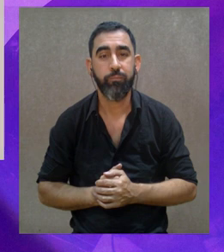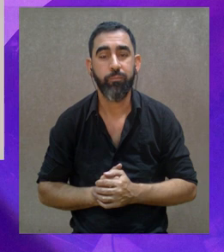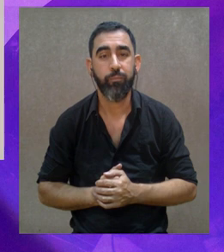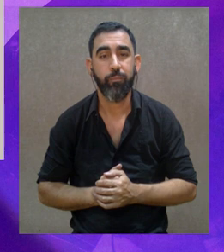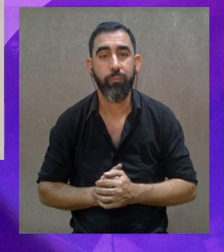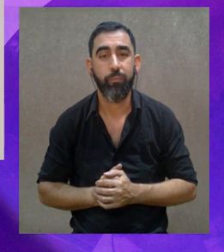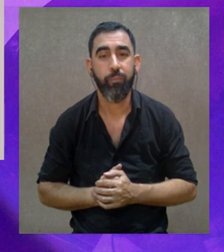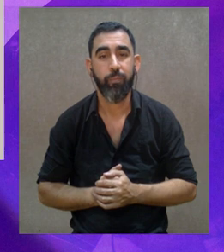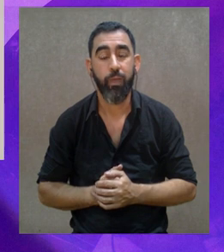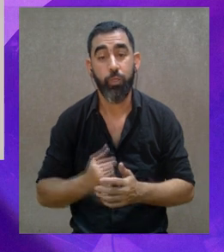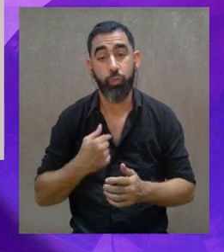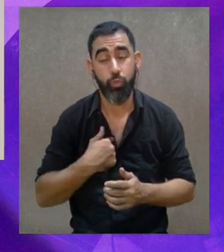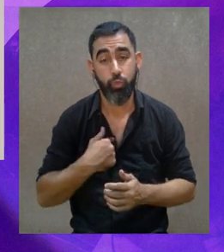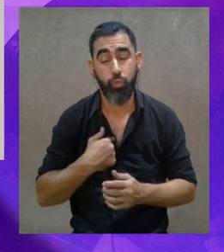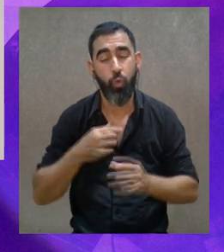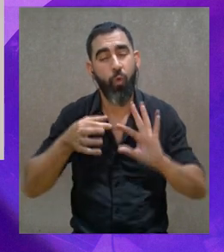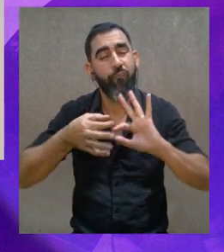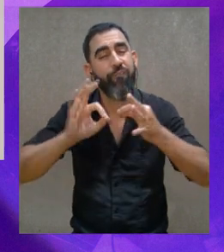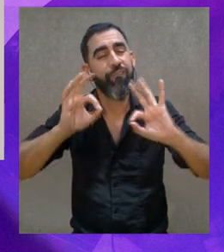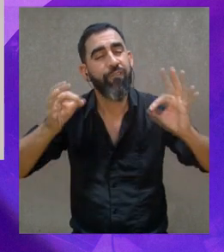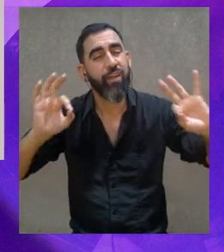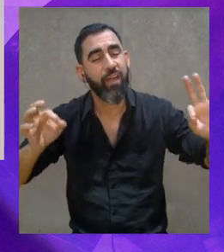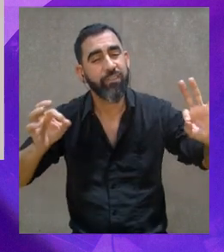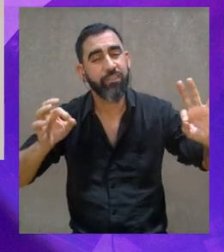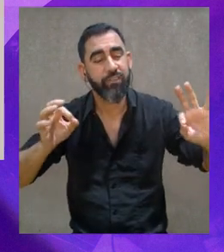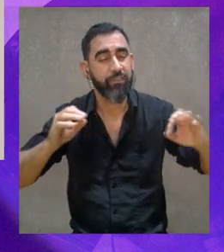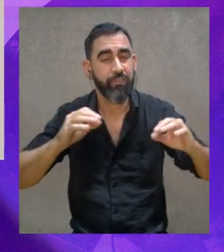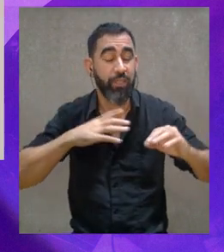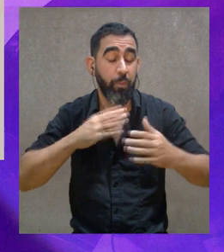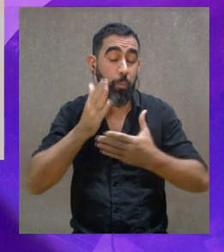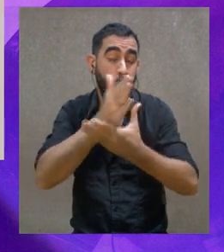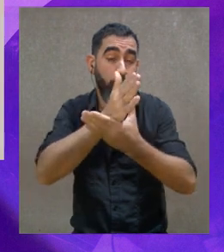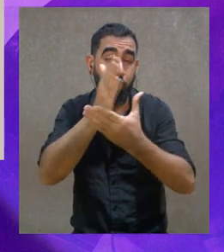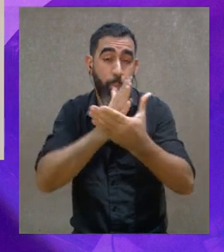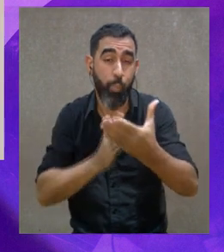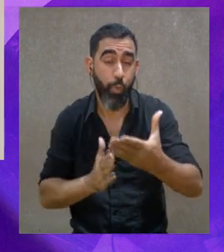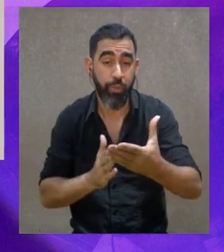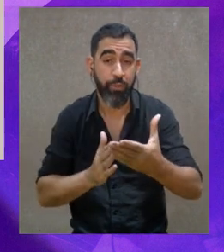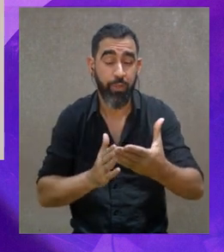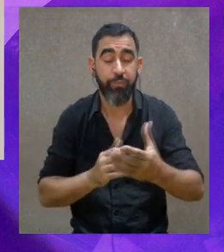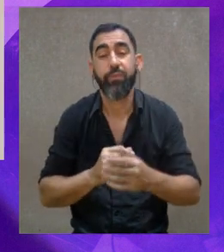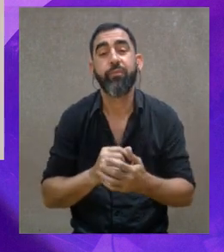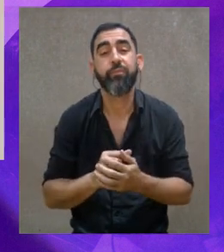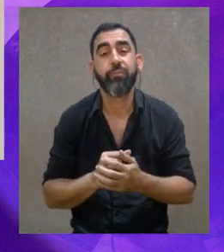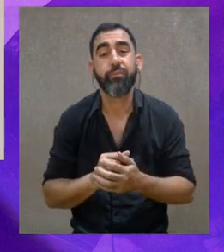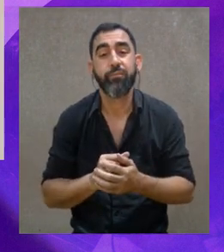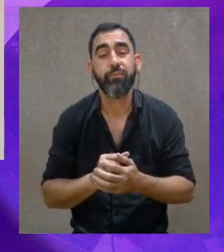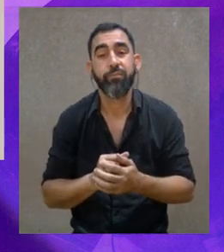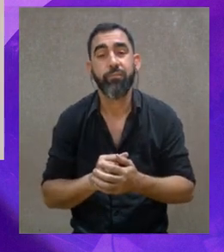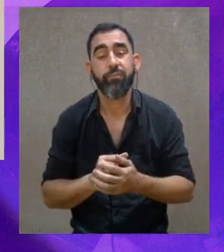y que dice, el que encuentra la belleza, ¿no?, detrás de la belleza encontrará la verdad.